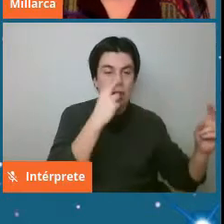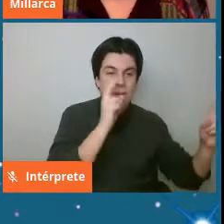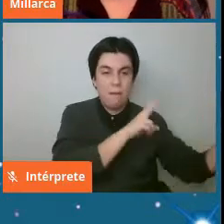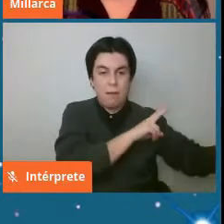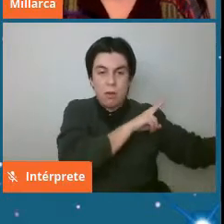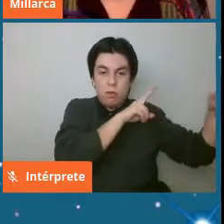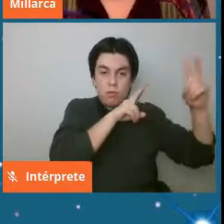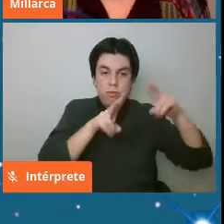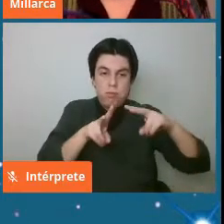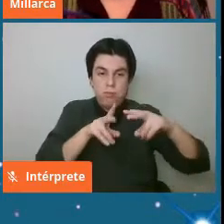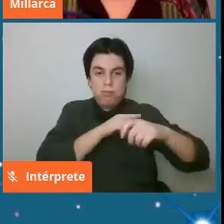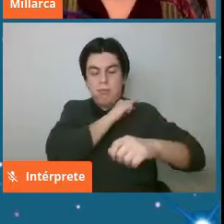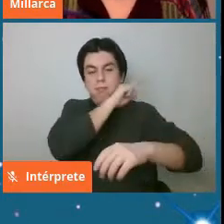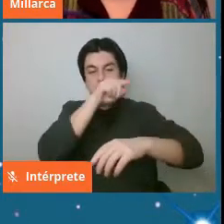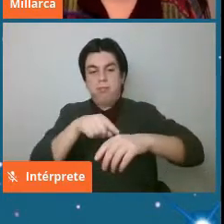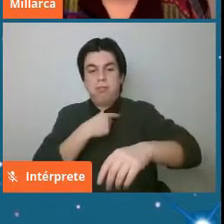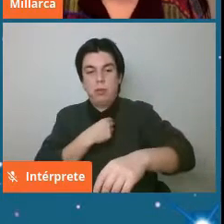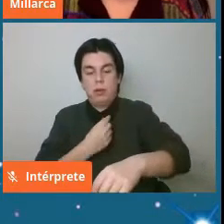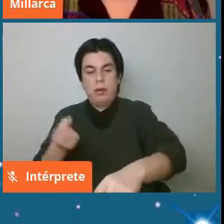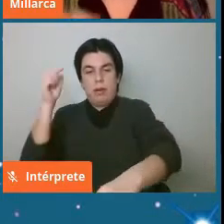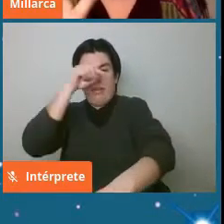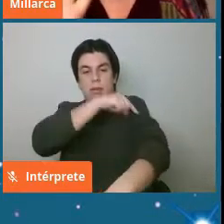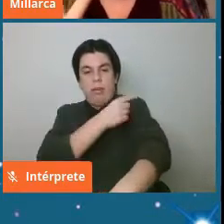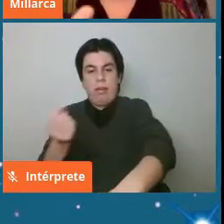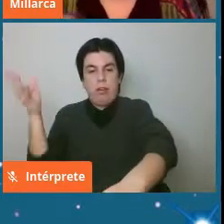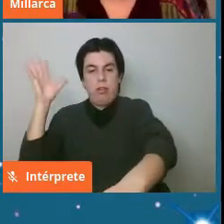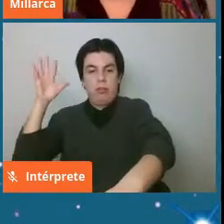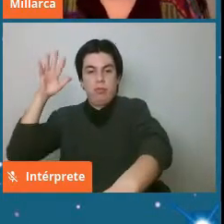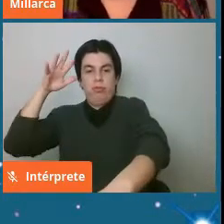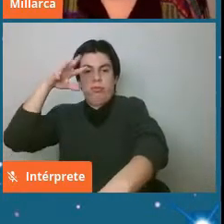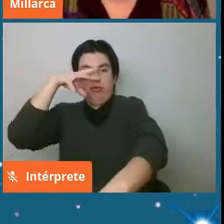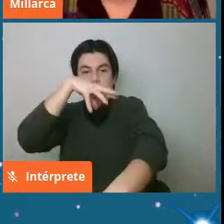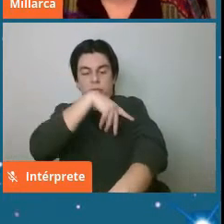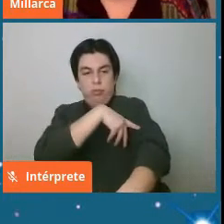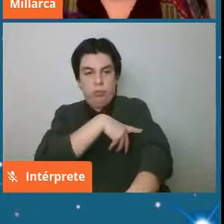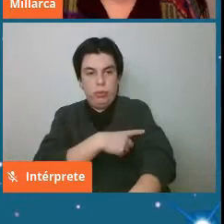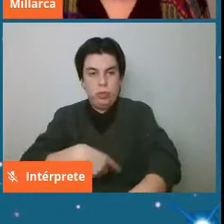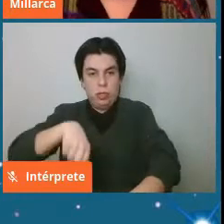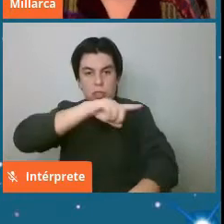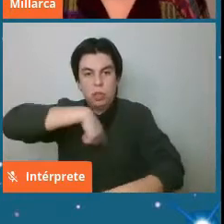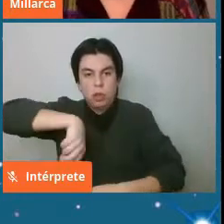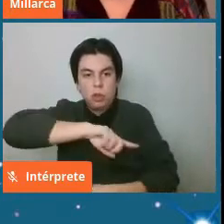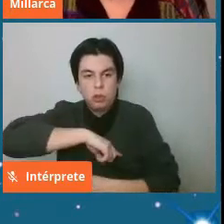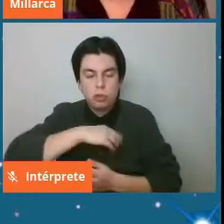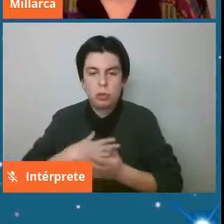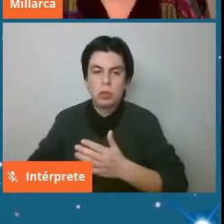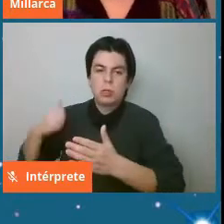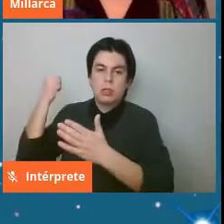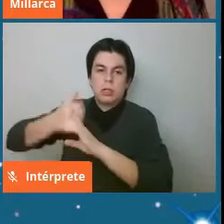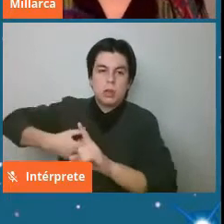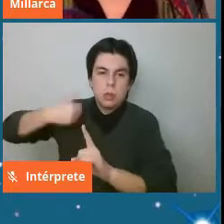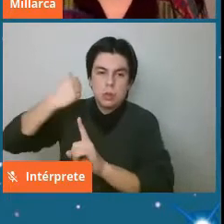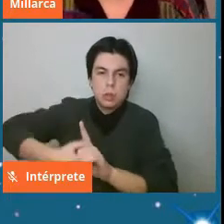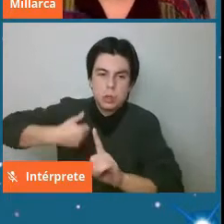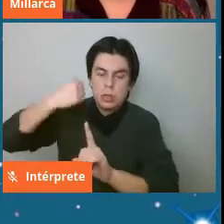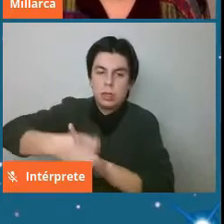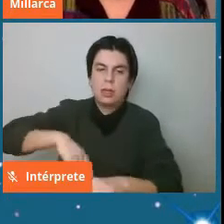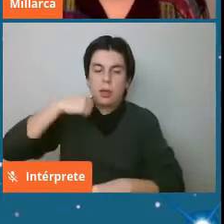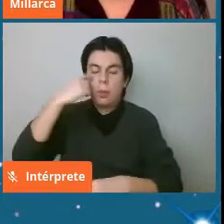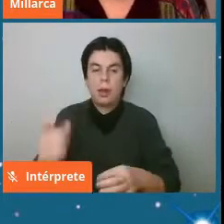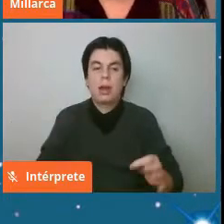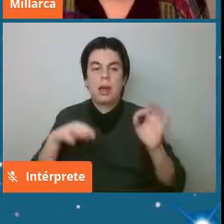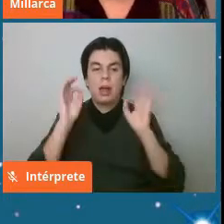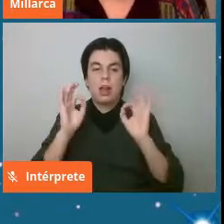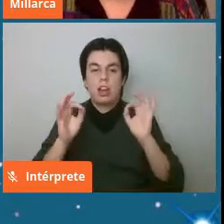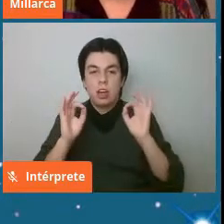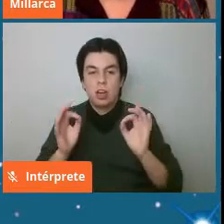ir a Atacama y desde ahí que estamos presionando bastante porque es enorme la venida